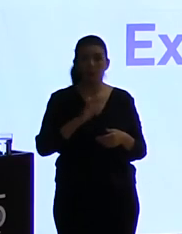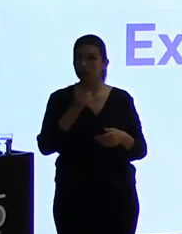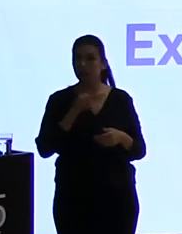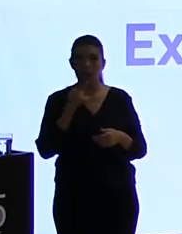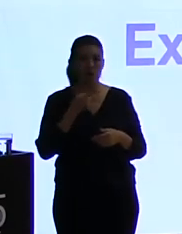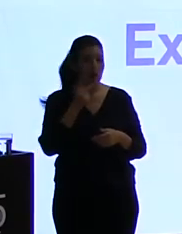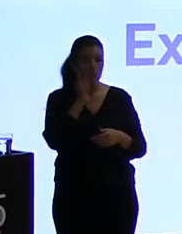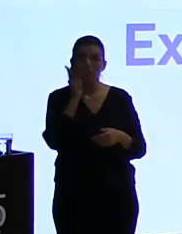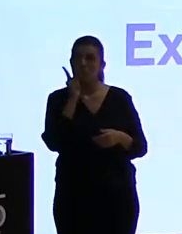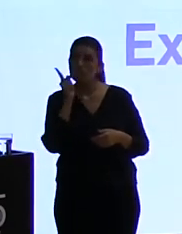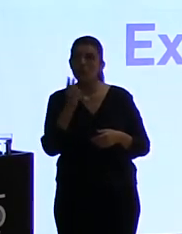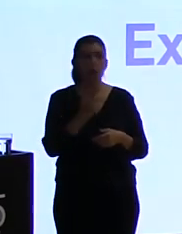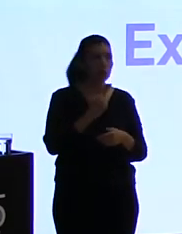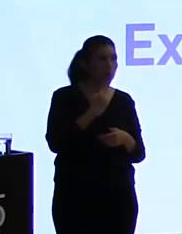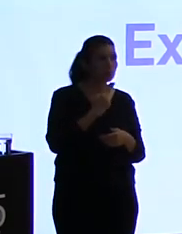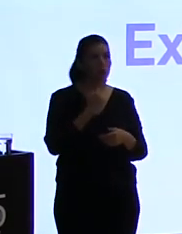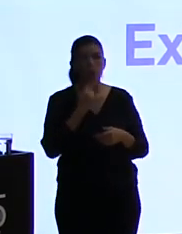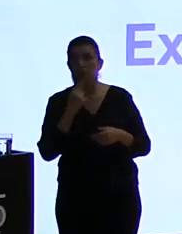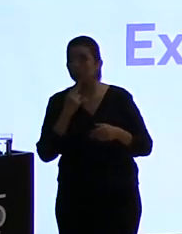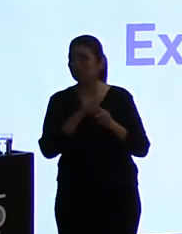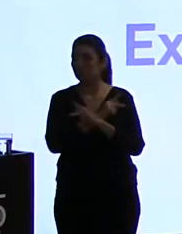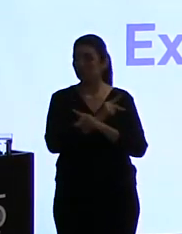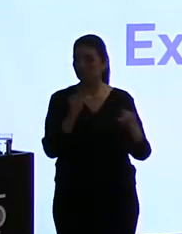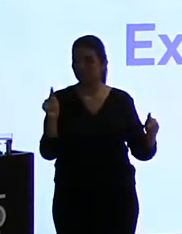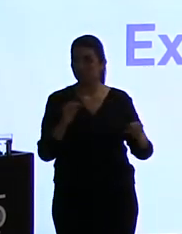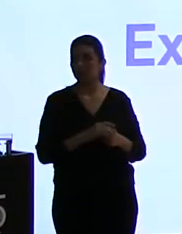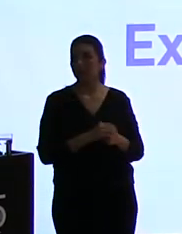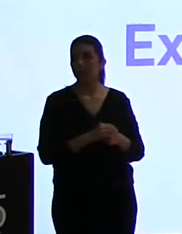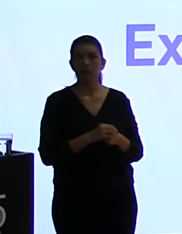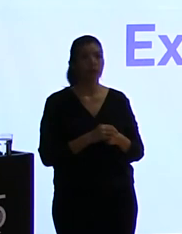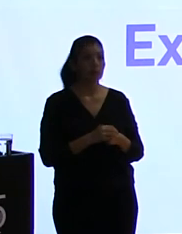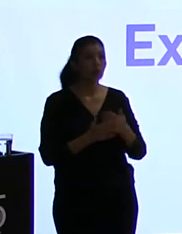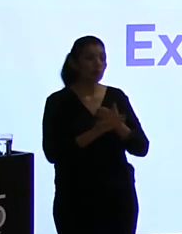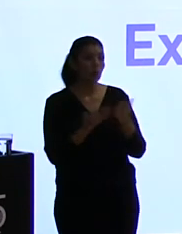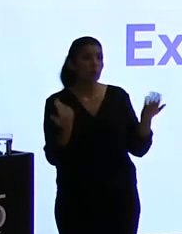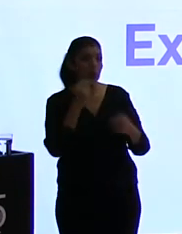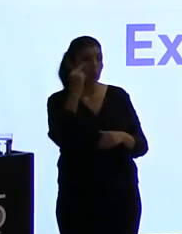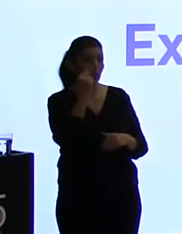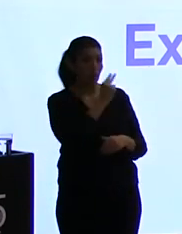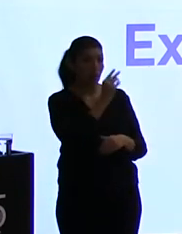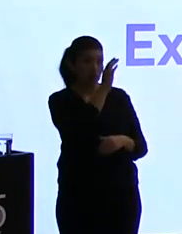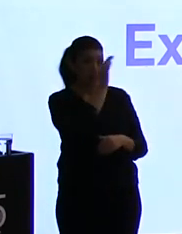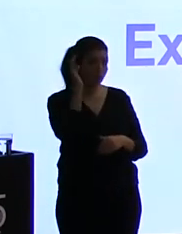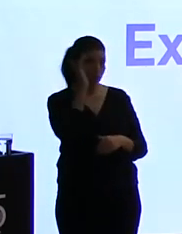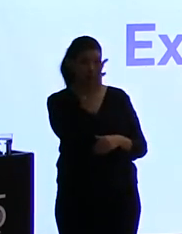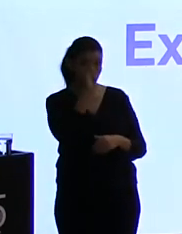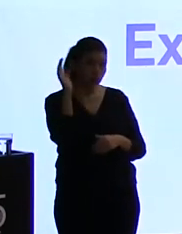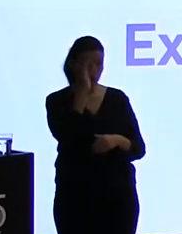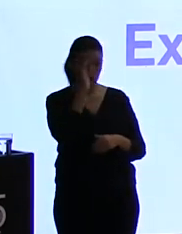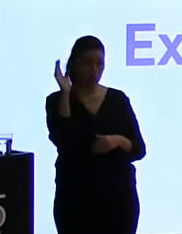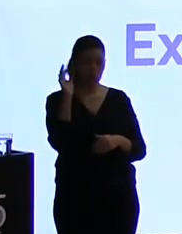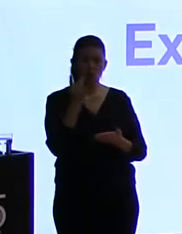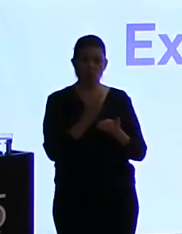trabajamos con muchas organizaciones distintas. Las imágenes que ven a partir de ahora no son solo trabajos nuestros, son trabajos de colaboración